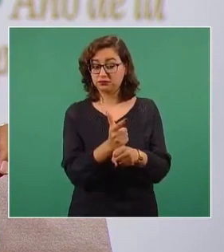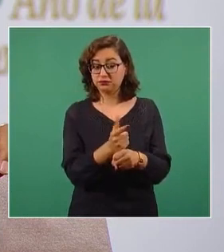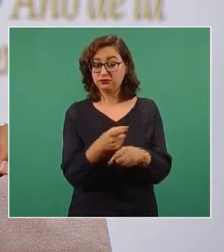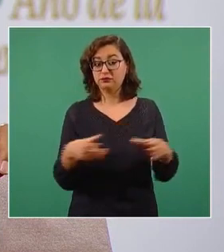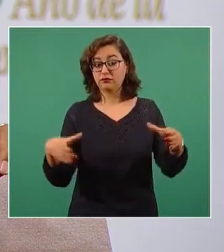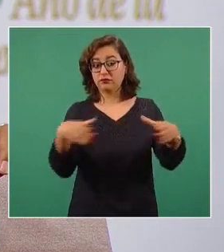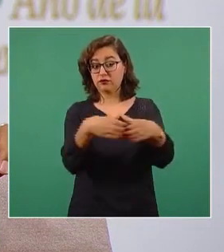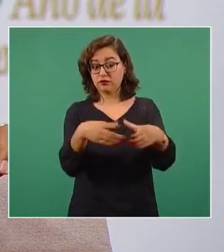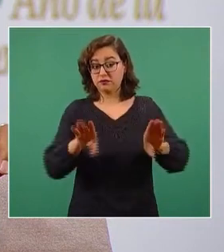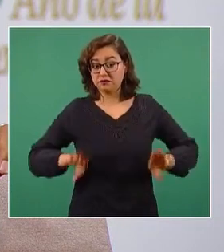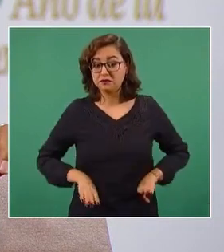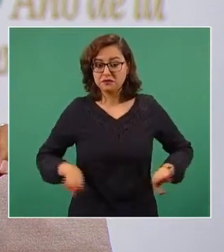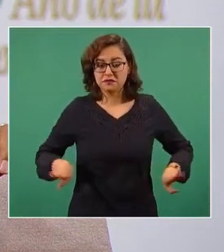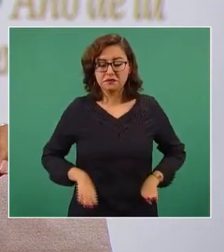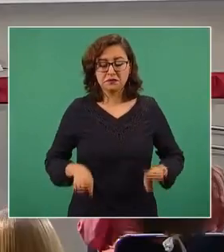un sector conservador.